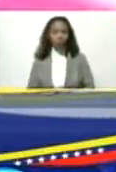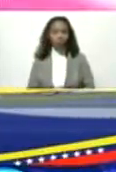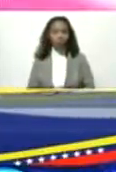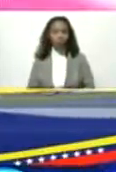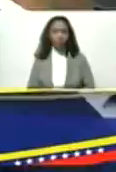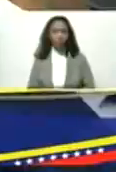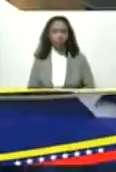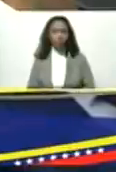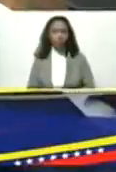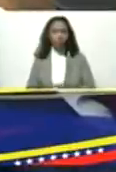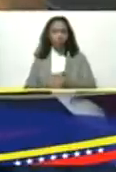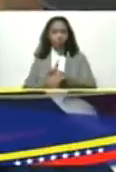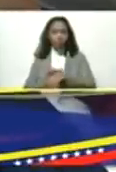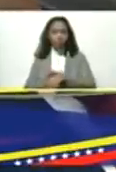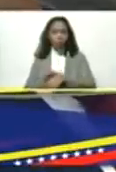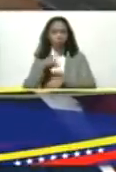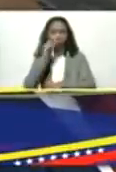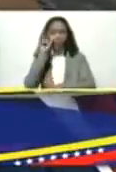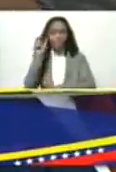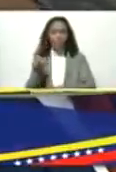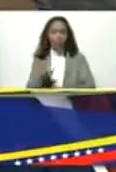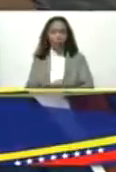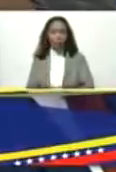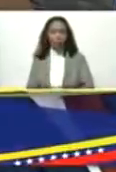doctor Ramón Maniglia